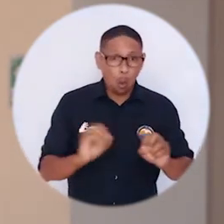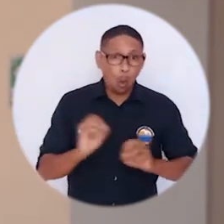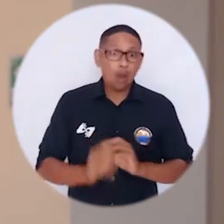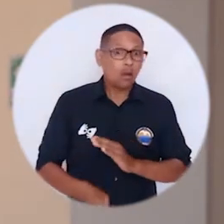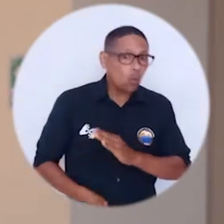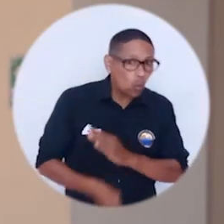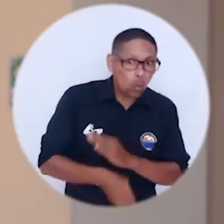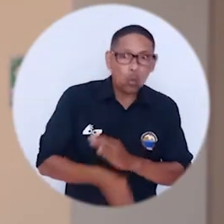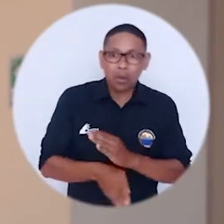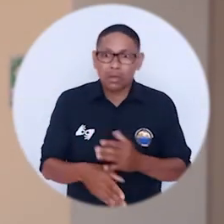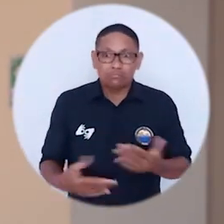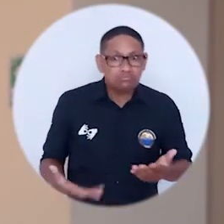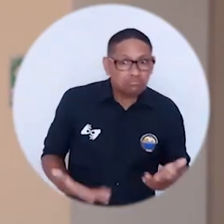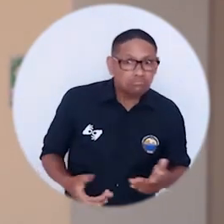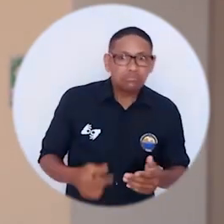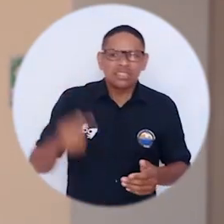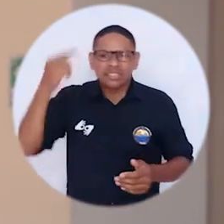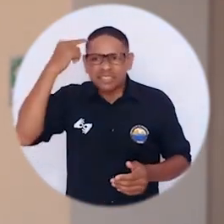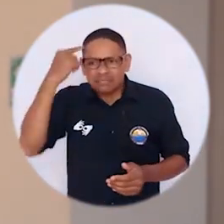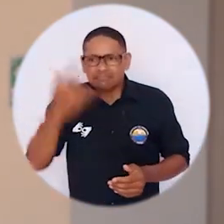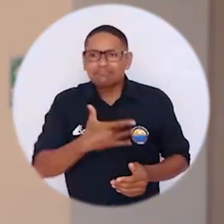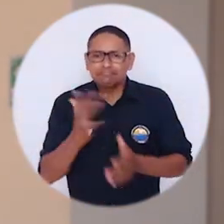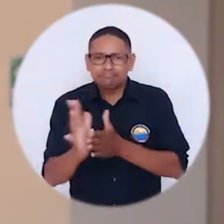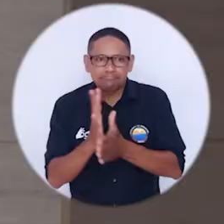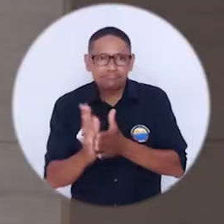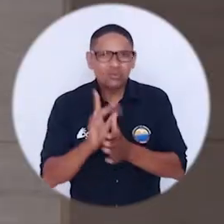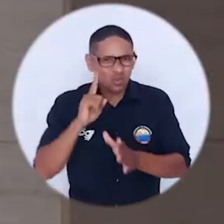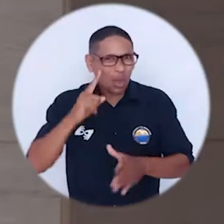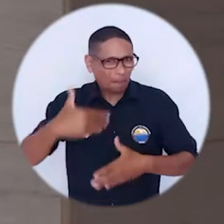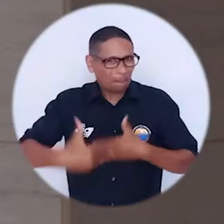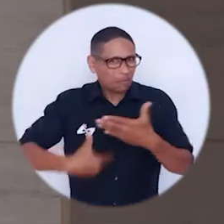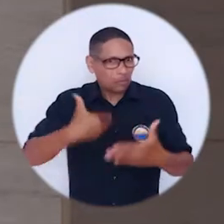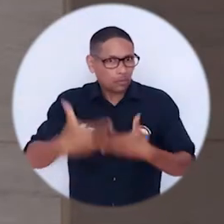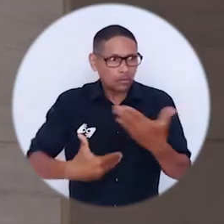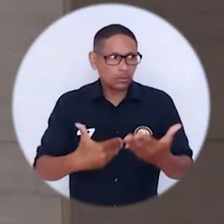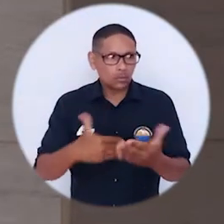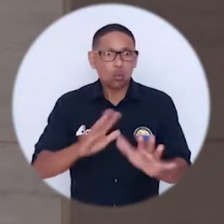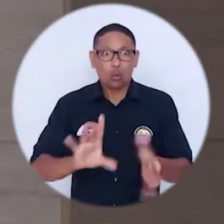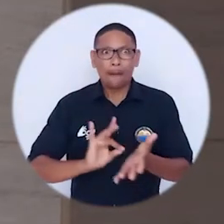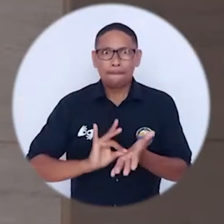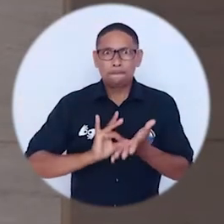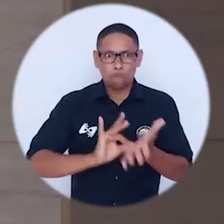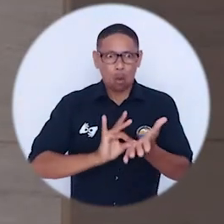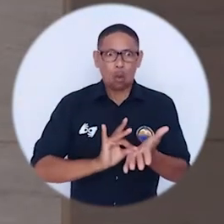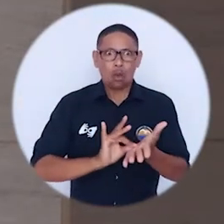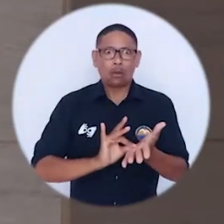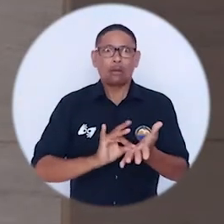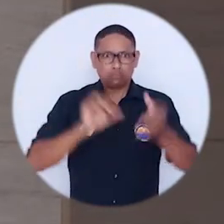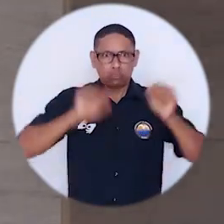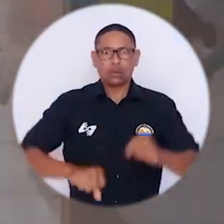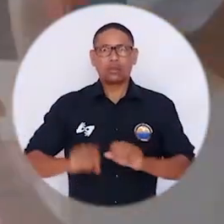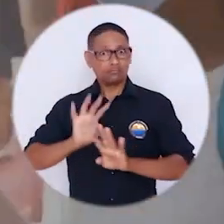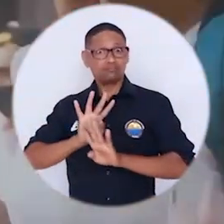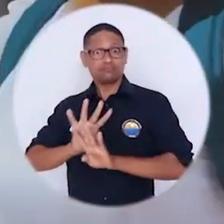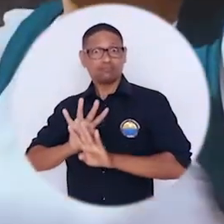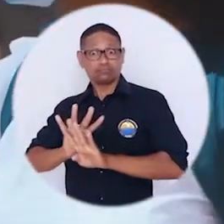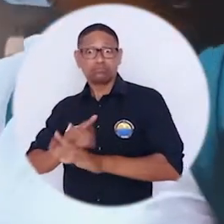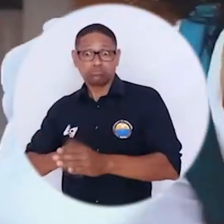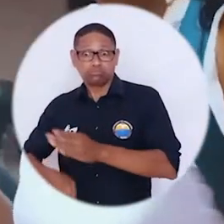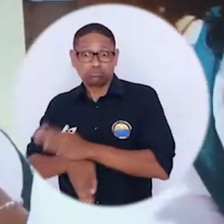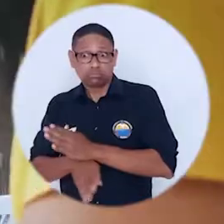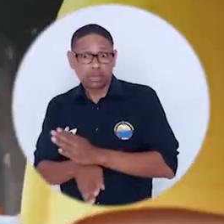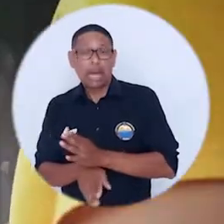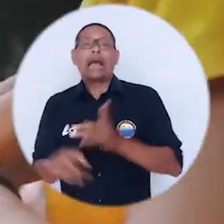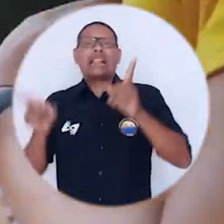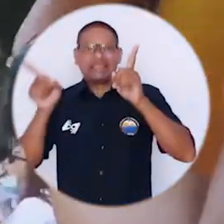cancele el semestre definitivamente o seguimos avanzando en un proceso o un modelo en que nos